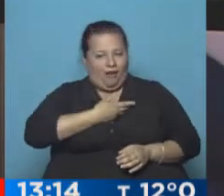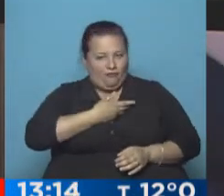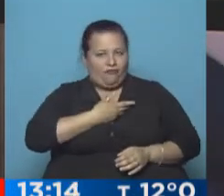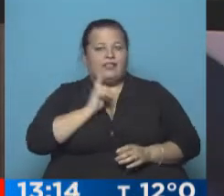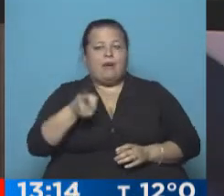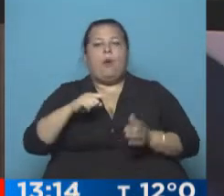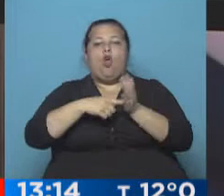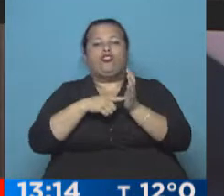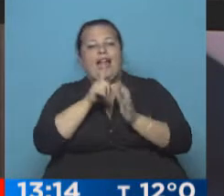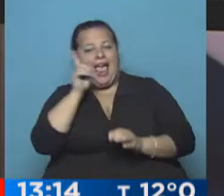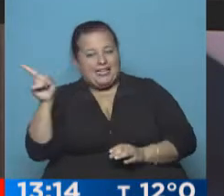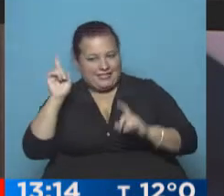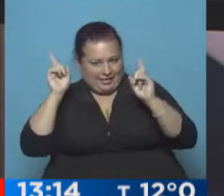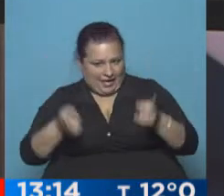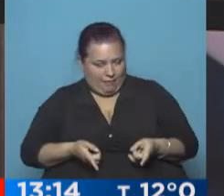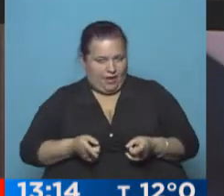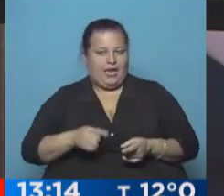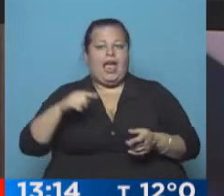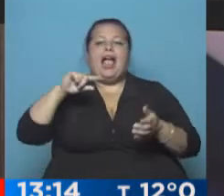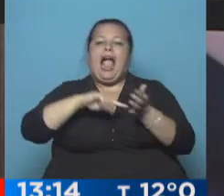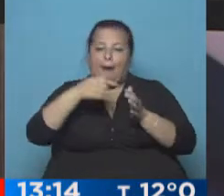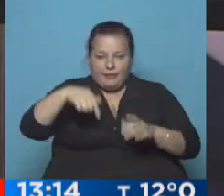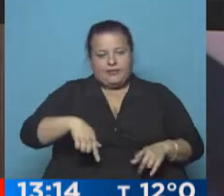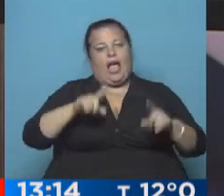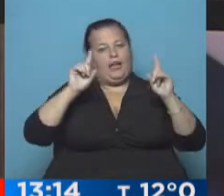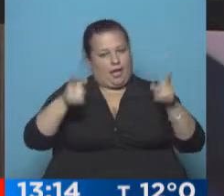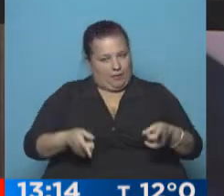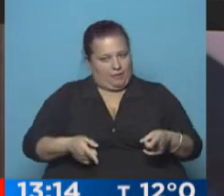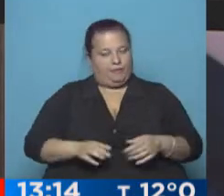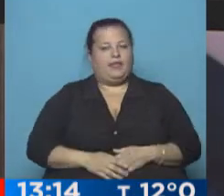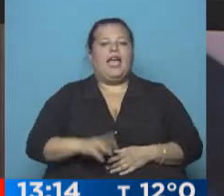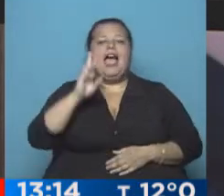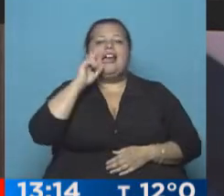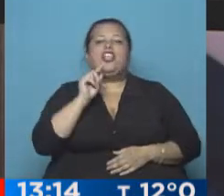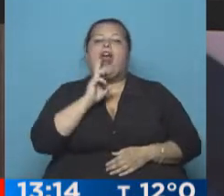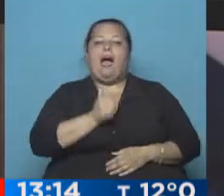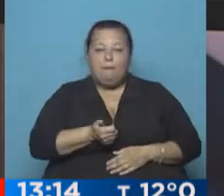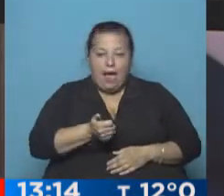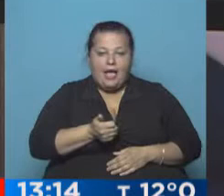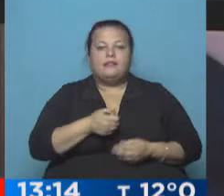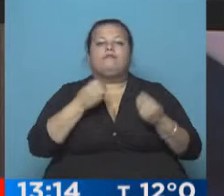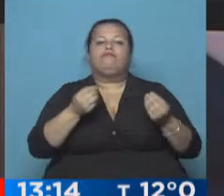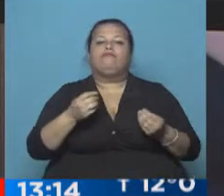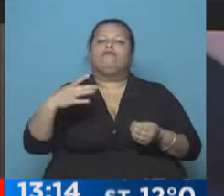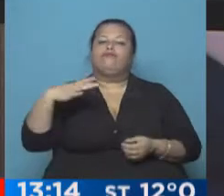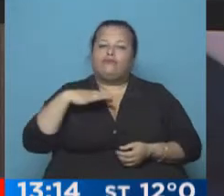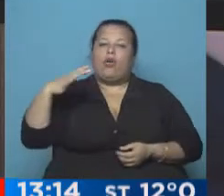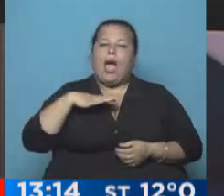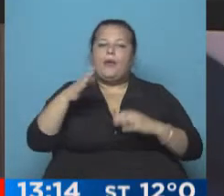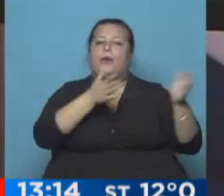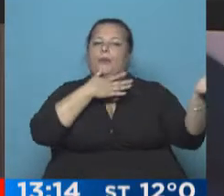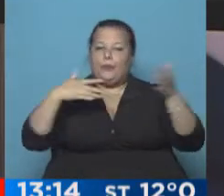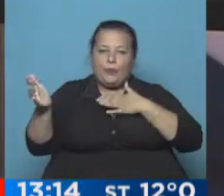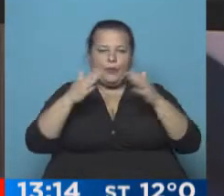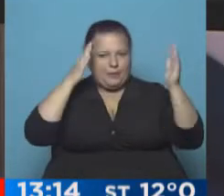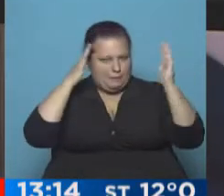y el este de la provincia de Buenos Aires, la ciudad autónoma de Buenos Aires, y Río de la Plata porque todavía el viento va a